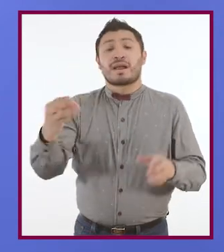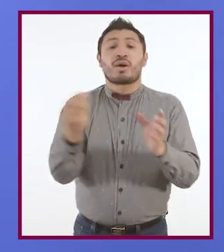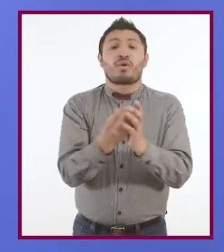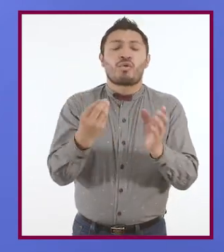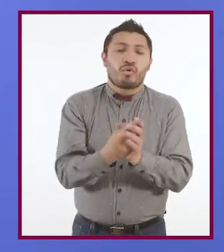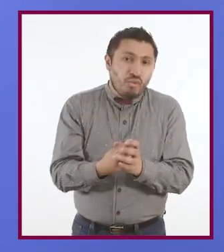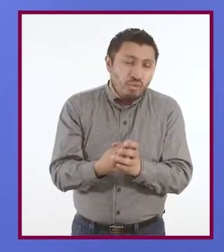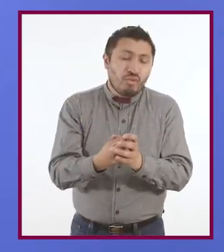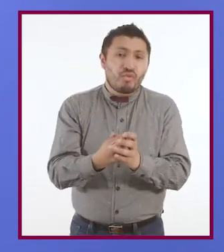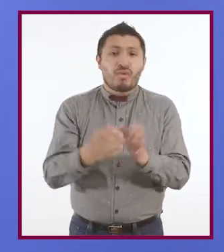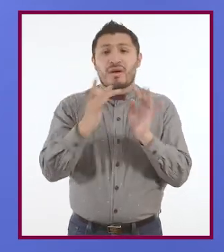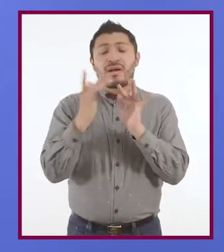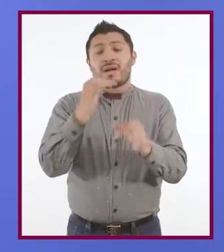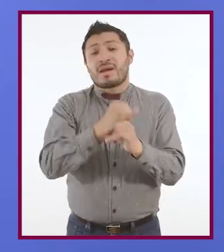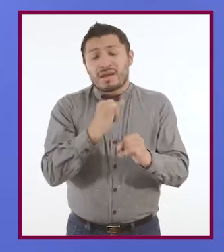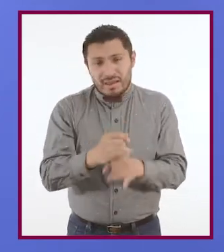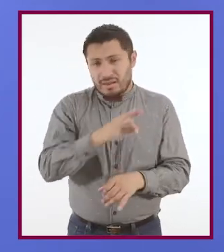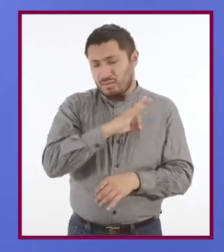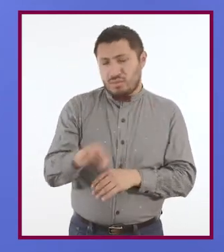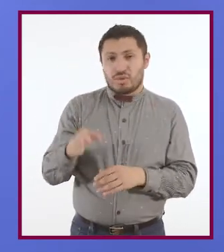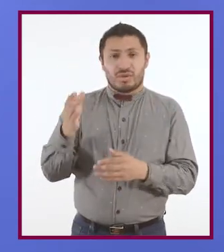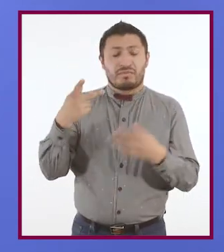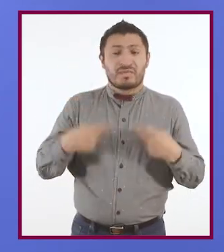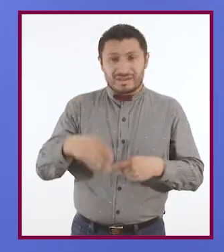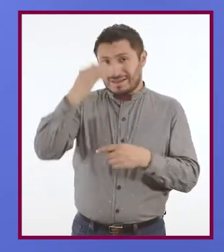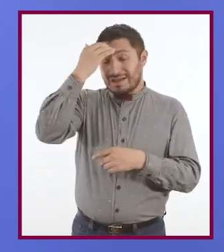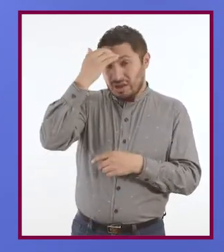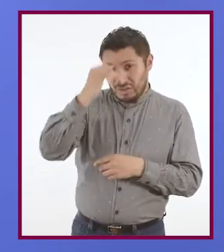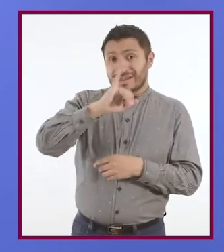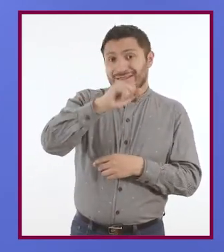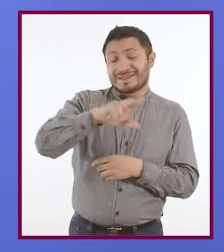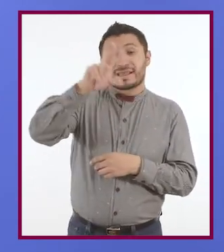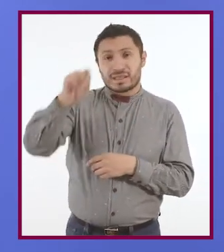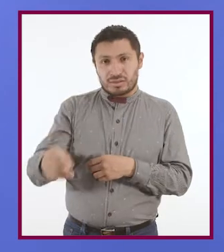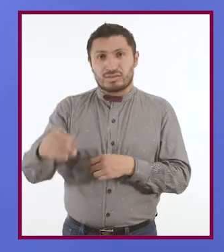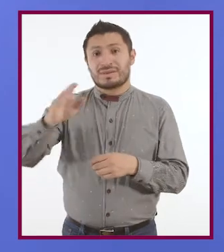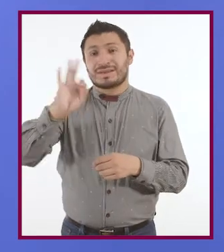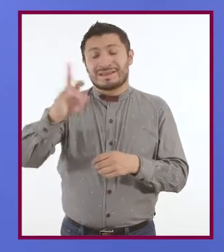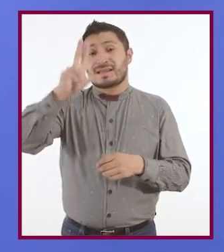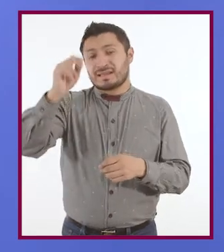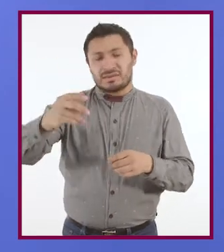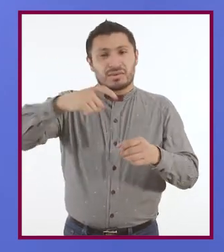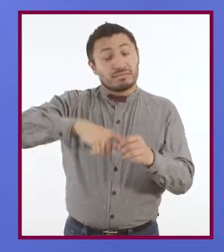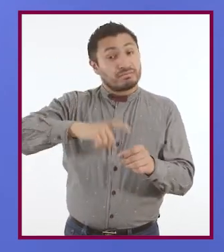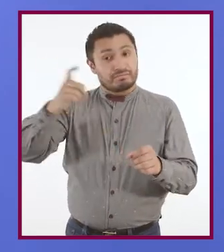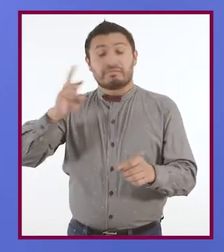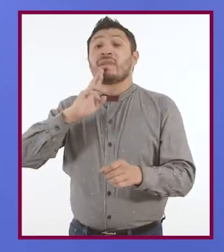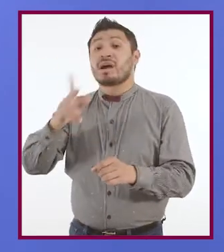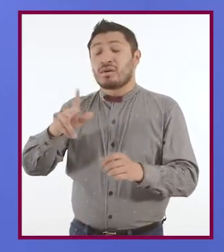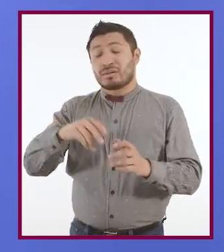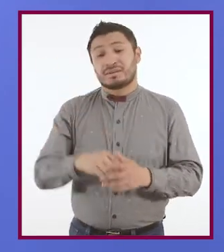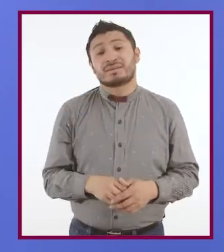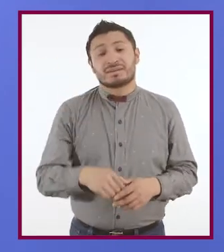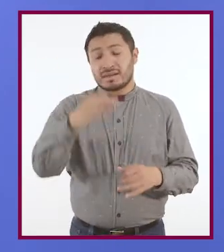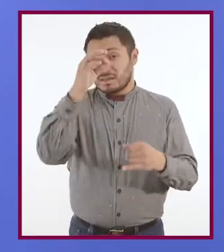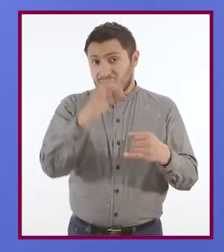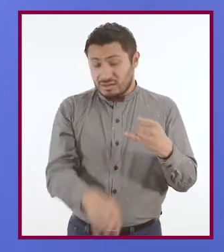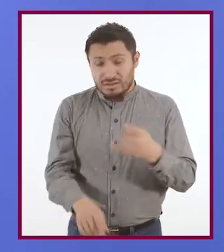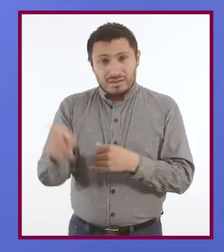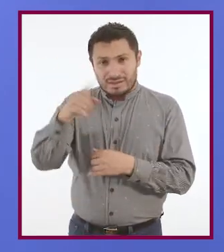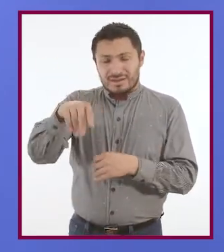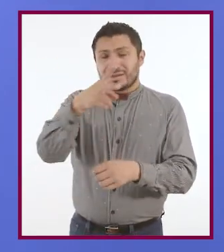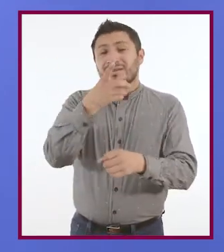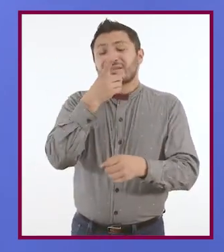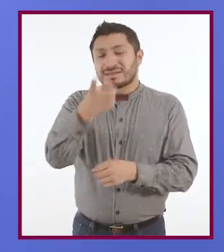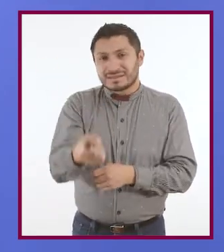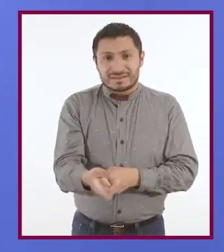a las personas que conocemos y a las que no conocemos. Obviamente las que conocemos pueden tener acceso a nuestra información. Por último, ellos nos